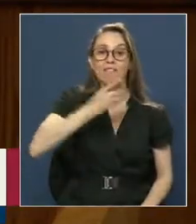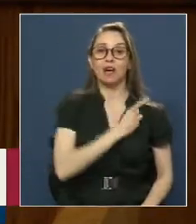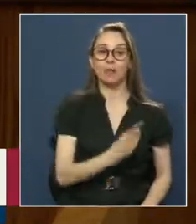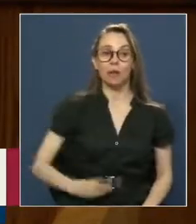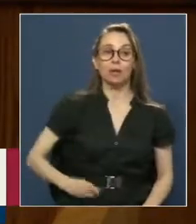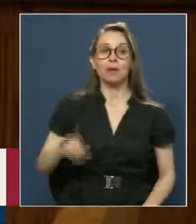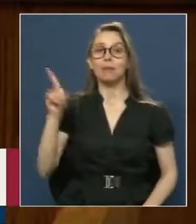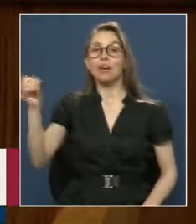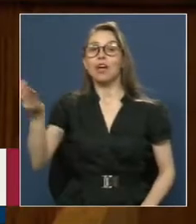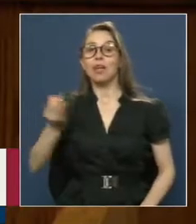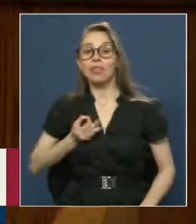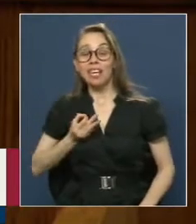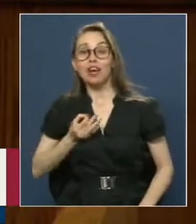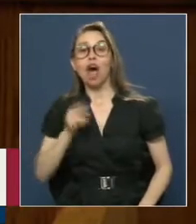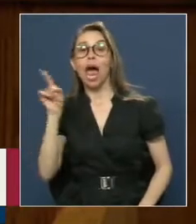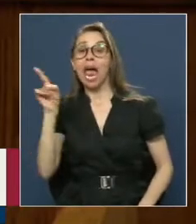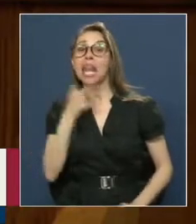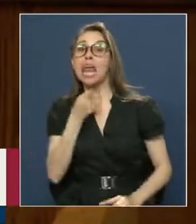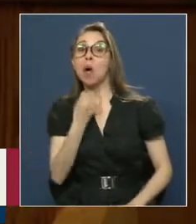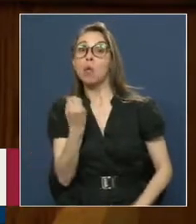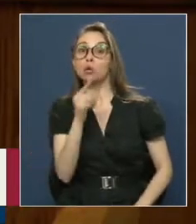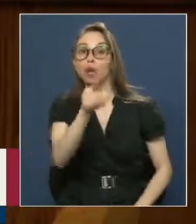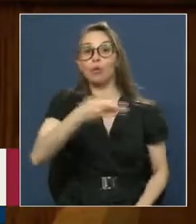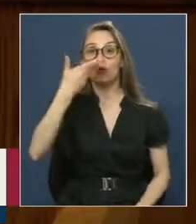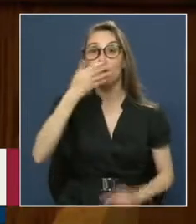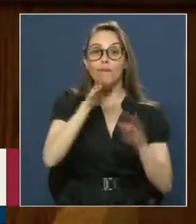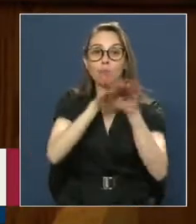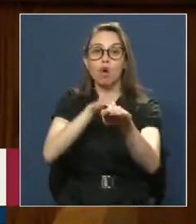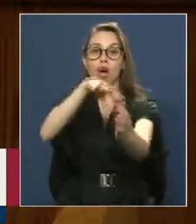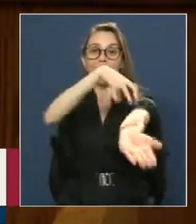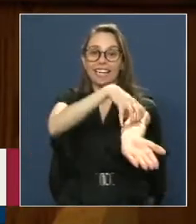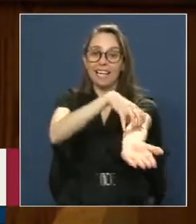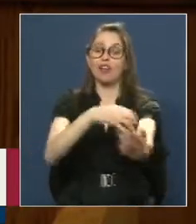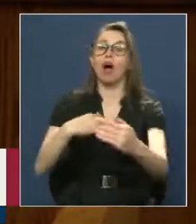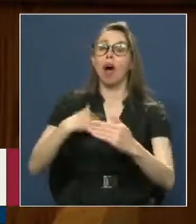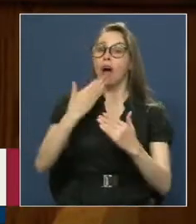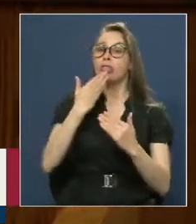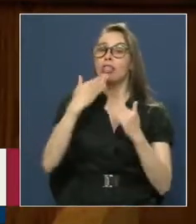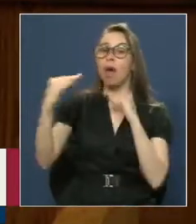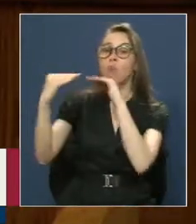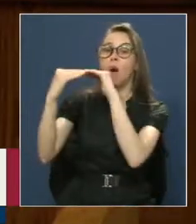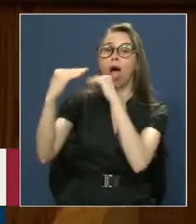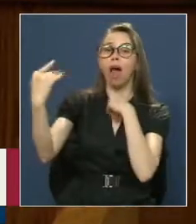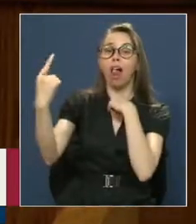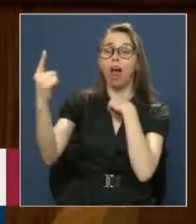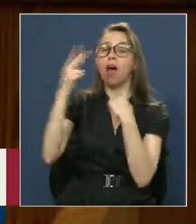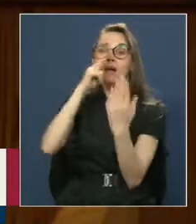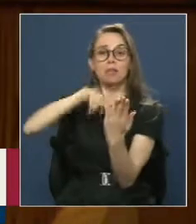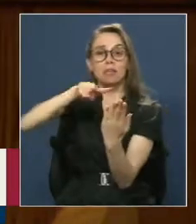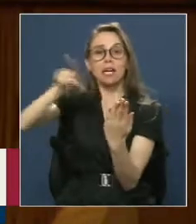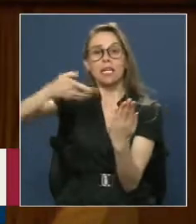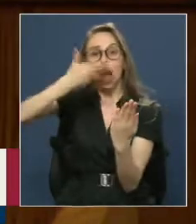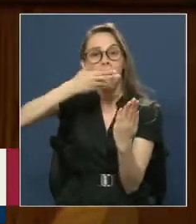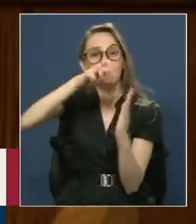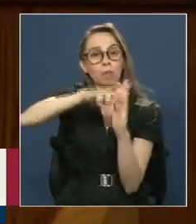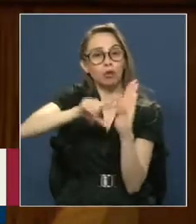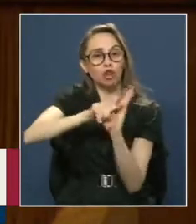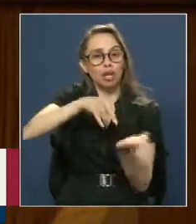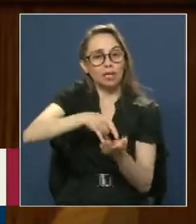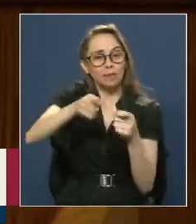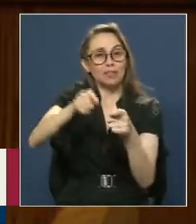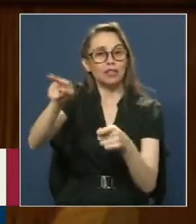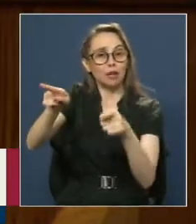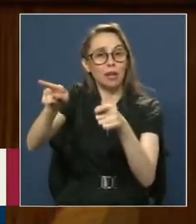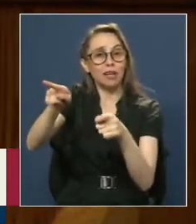Solo de las regionales Y fue Recíproco Porque Revisando Su intervención Y sus proyectos De leyes